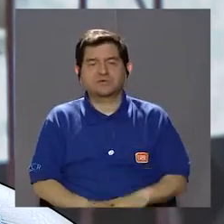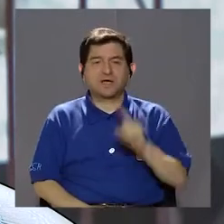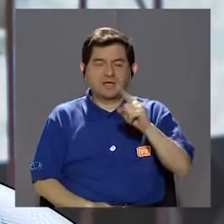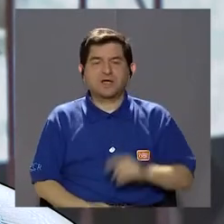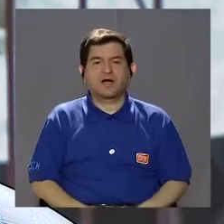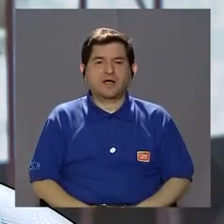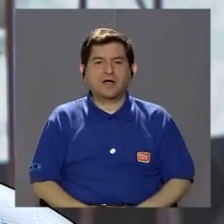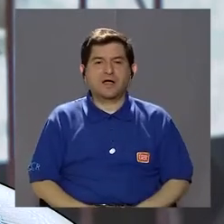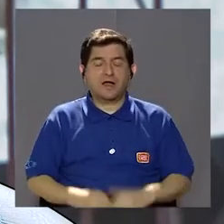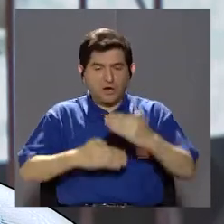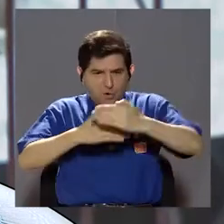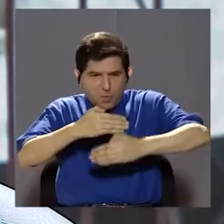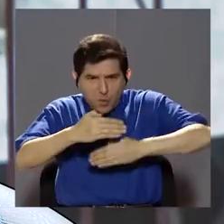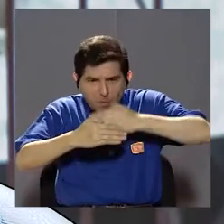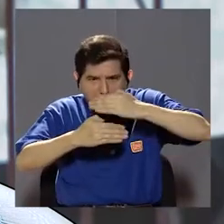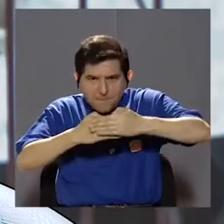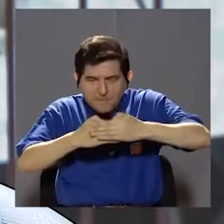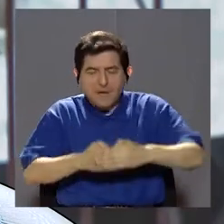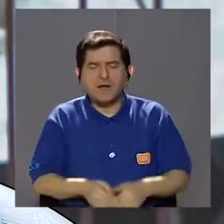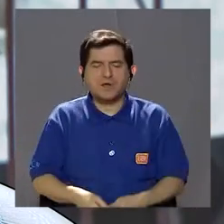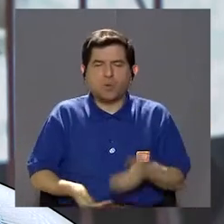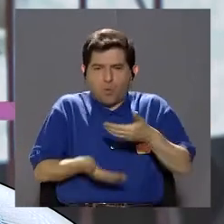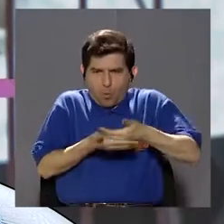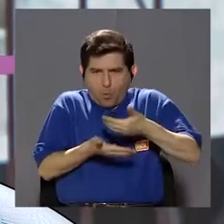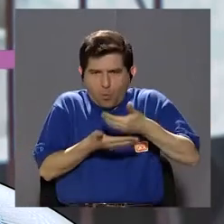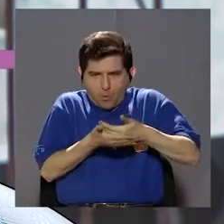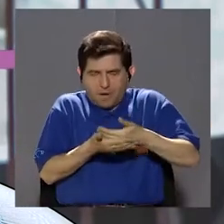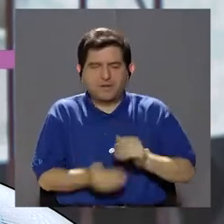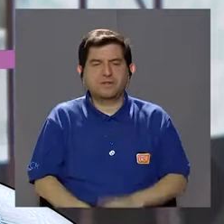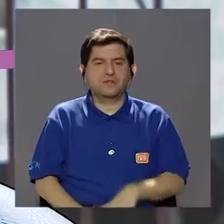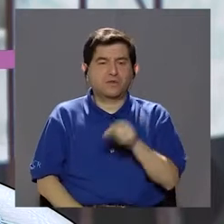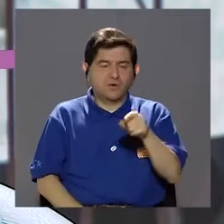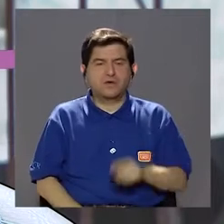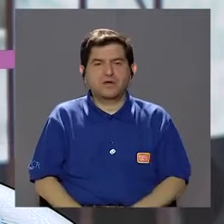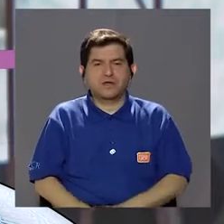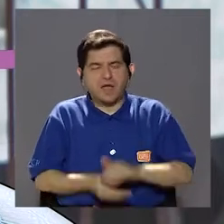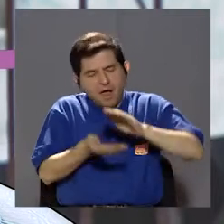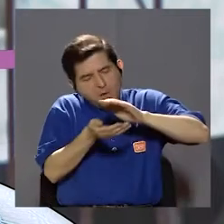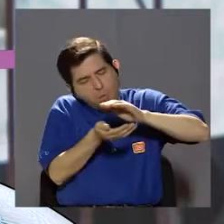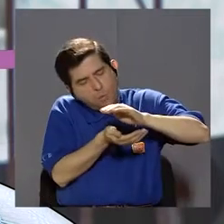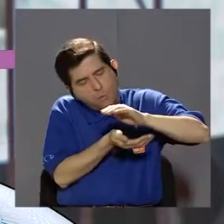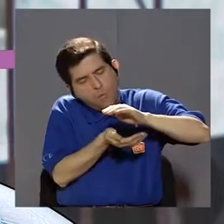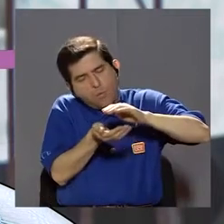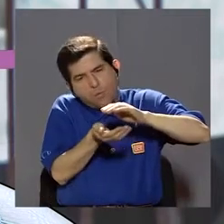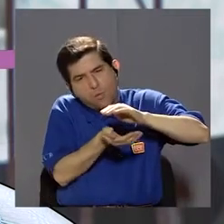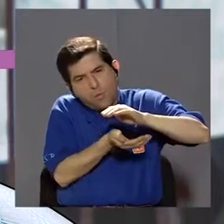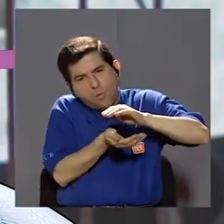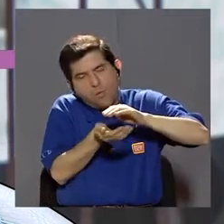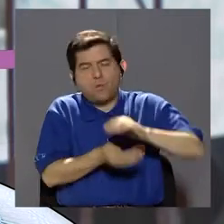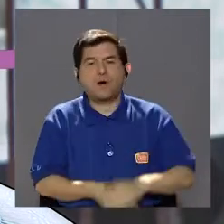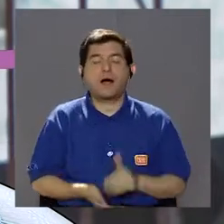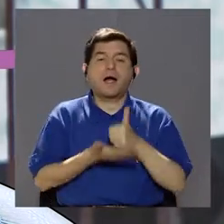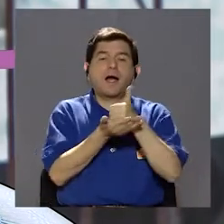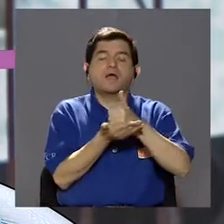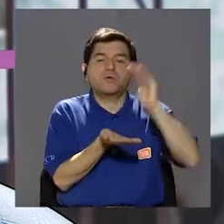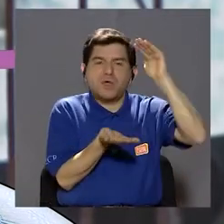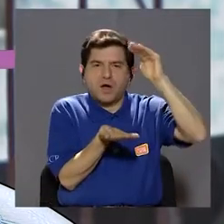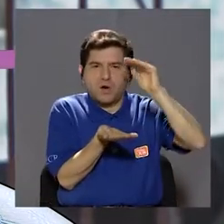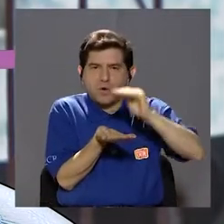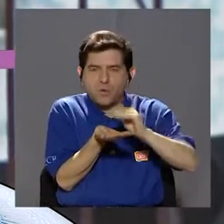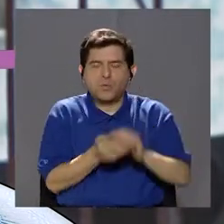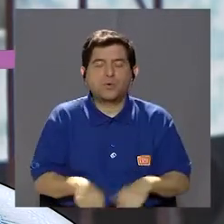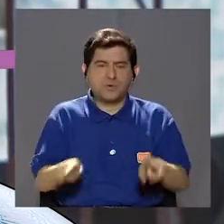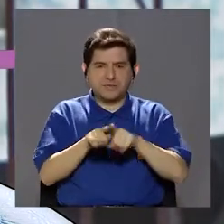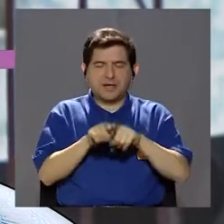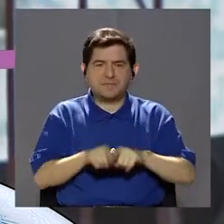envuelves en un pañito de agua, perdón, en un pañito mojado, y frotas un poquito la planta del pie, para ayudarte a